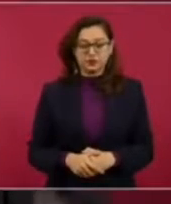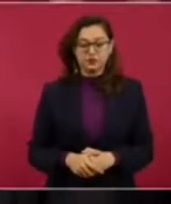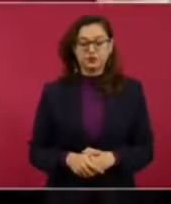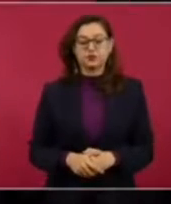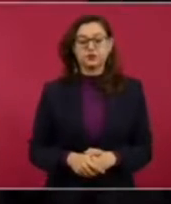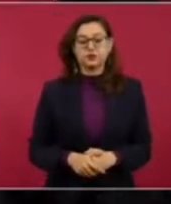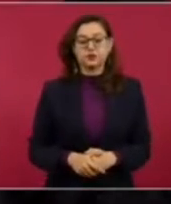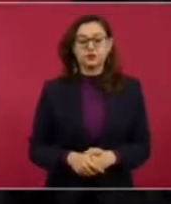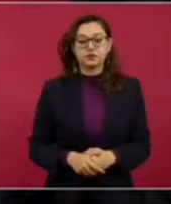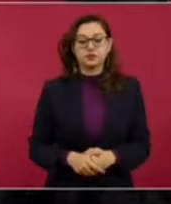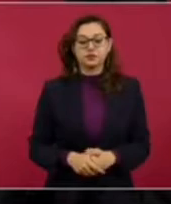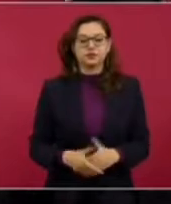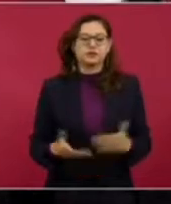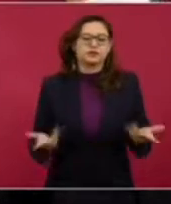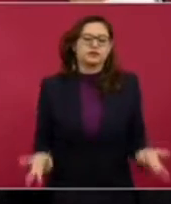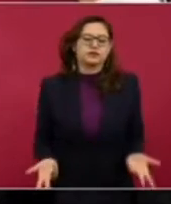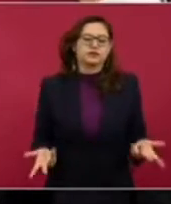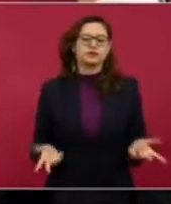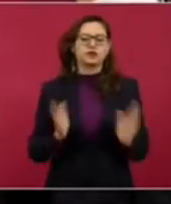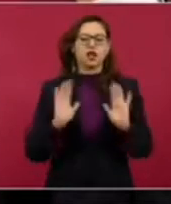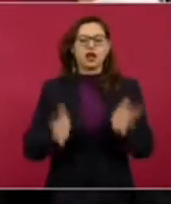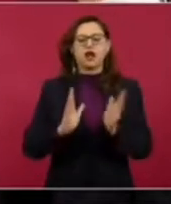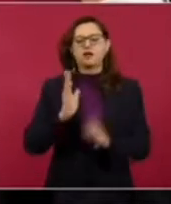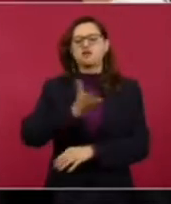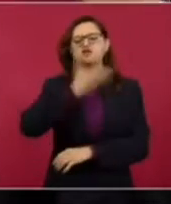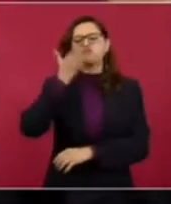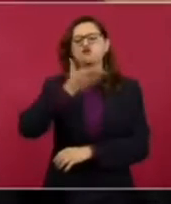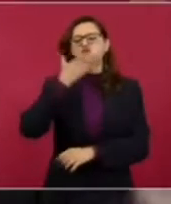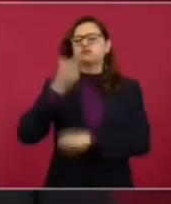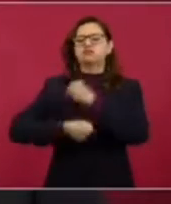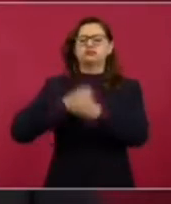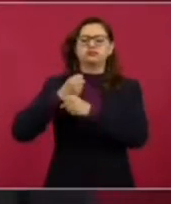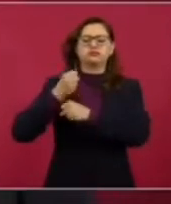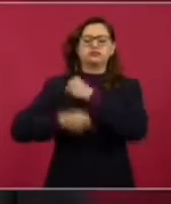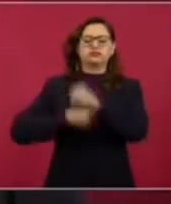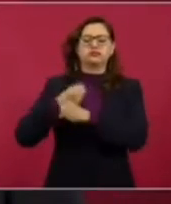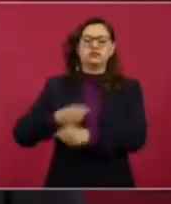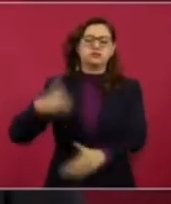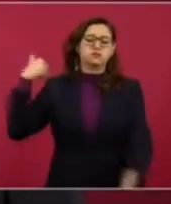Imagínense cuánto tiempo llevamos nosotros siendo espiados,